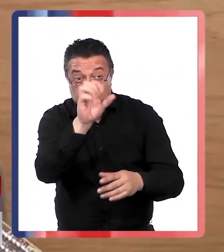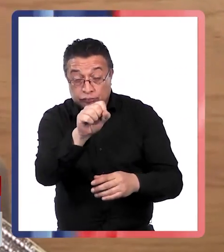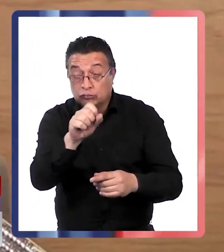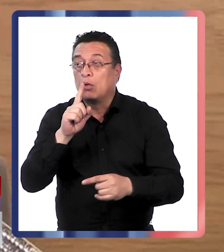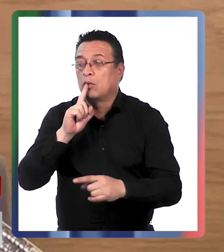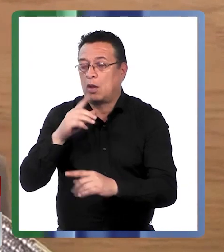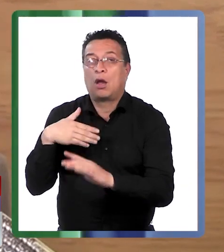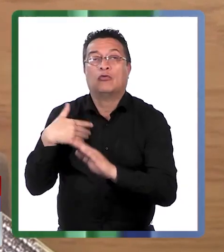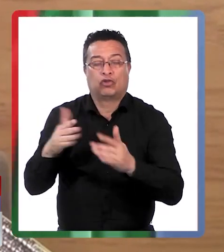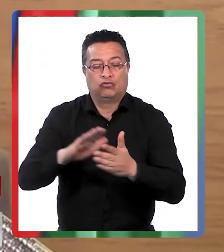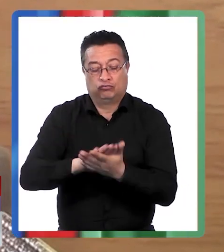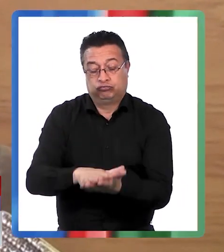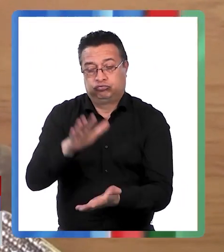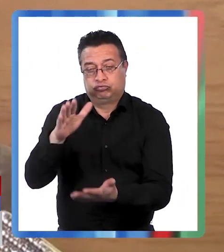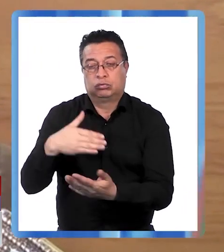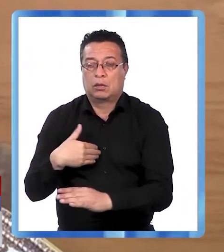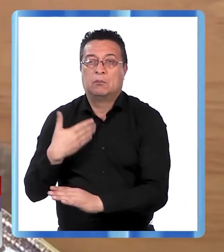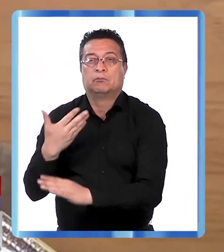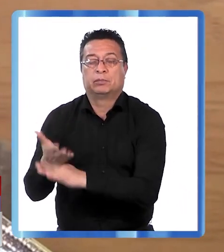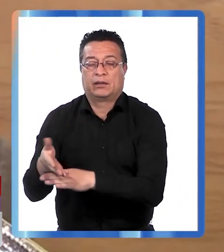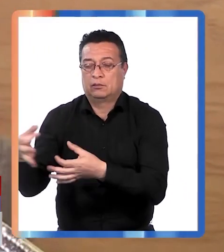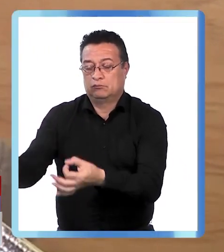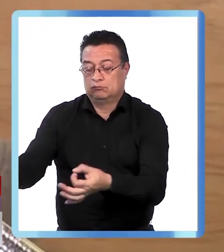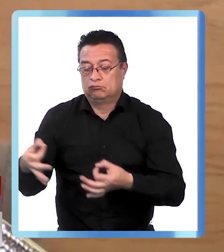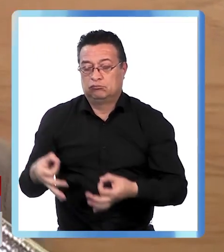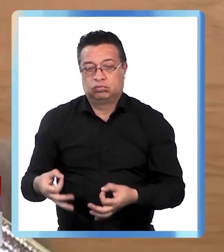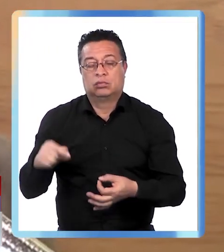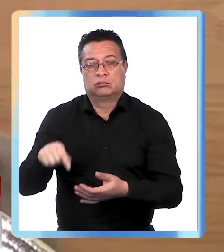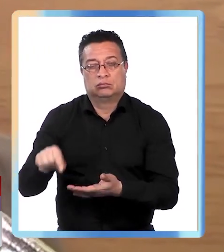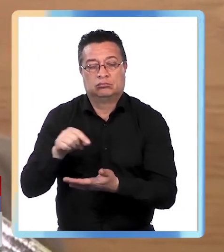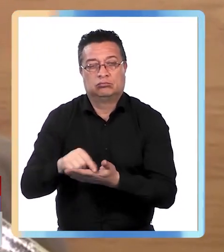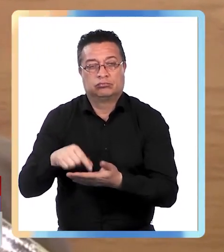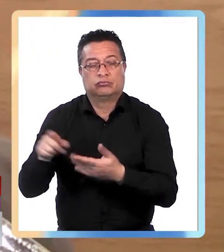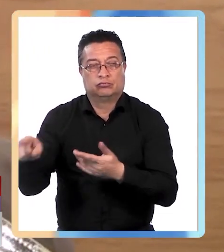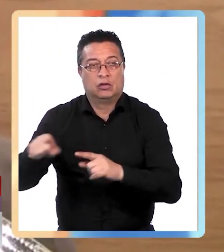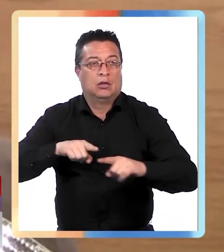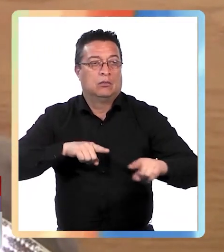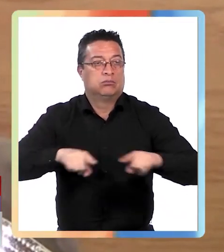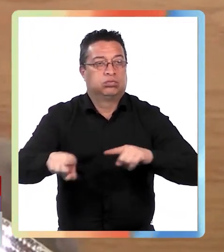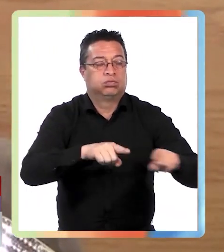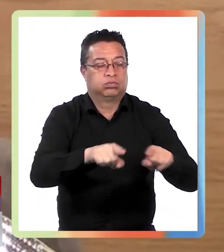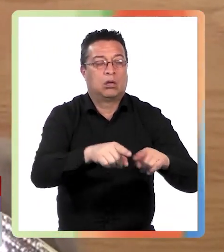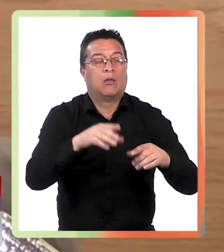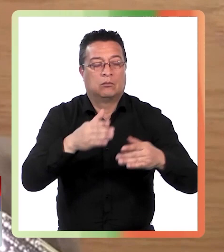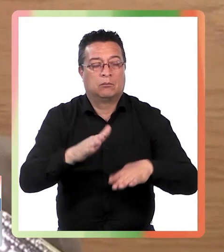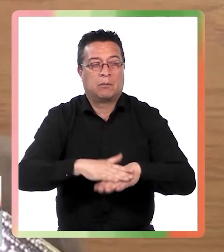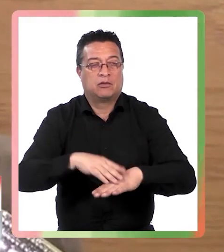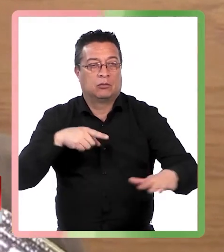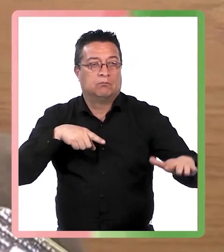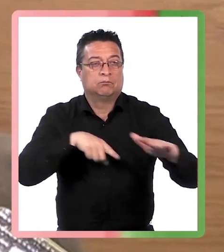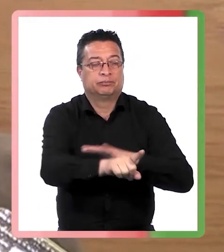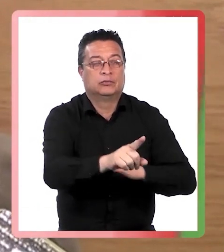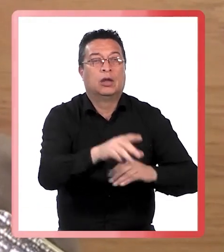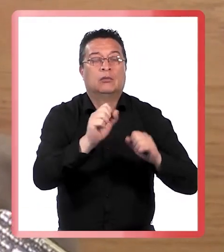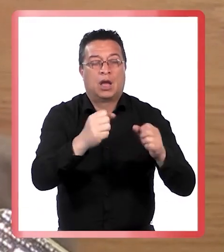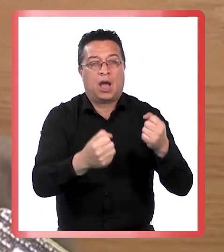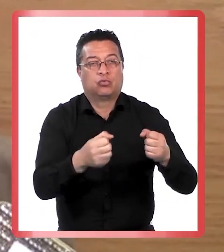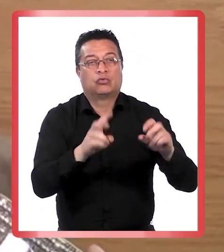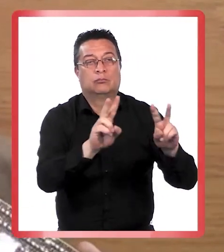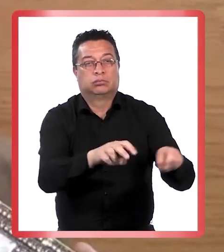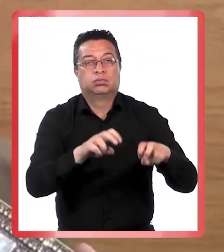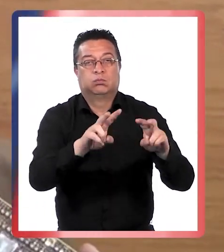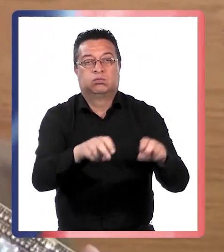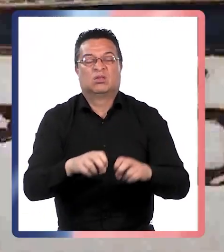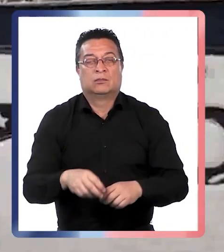que ya se contaba con toda esa información se procedió a realizar un operativo para finalmente poder